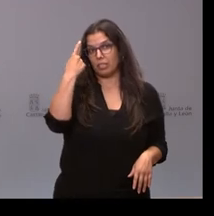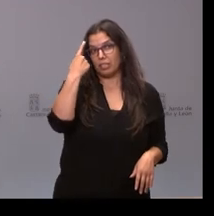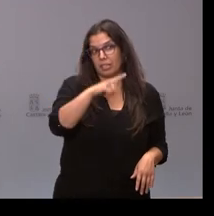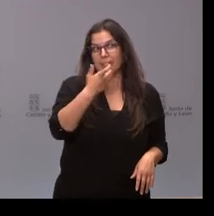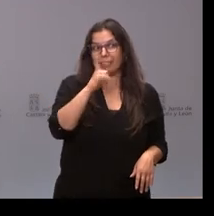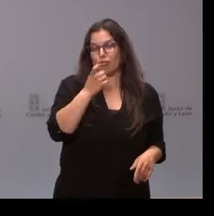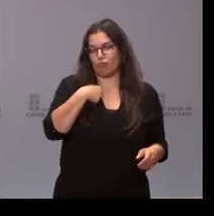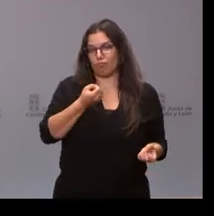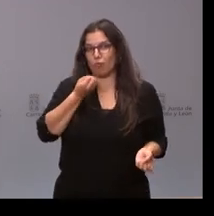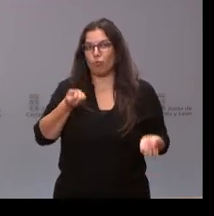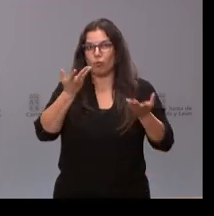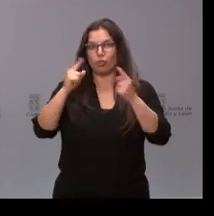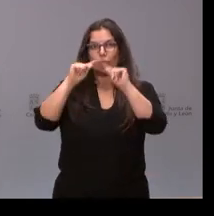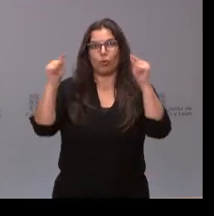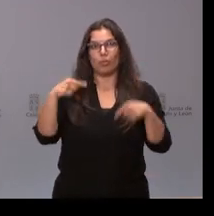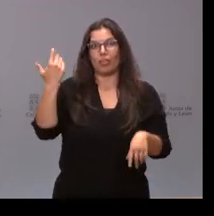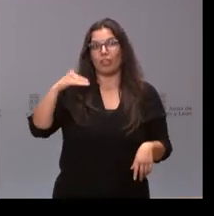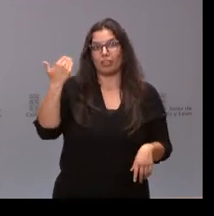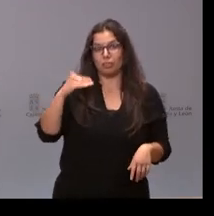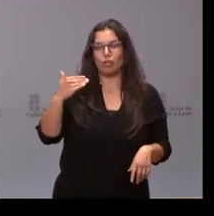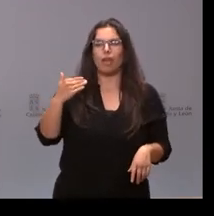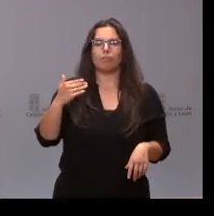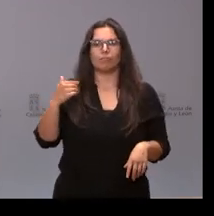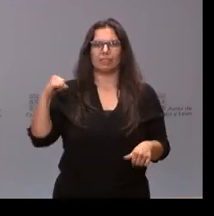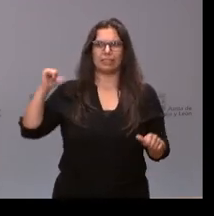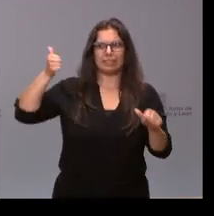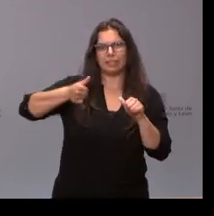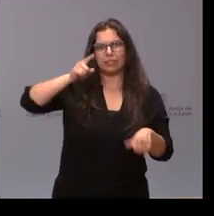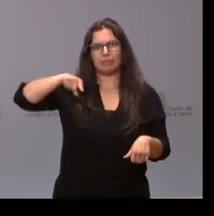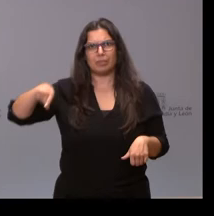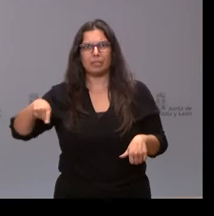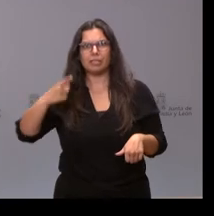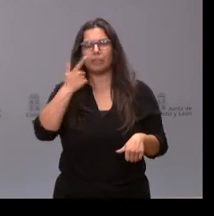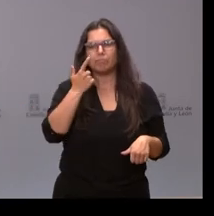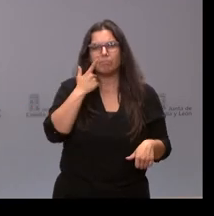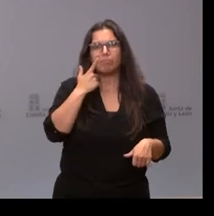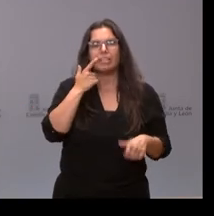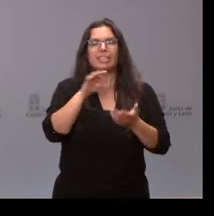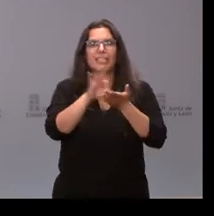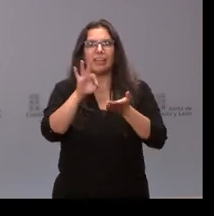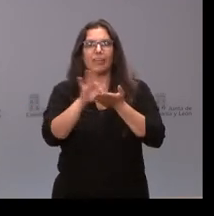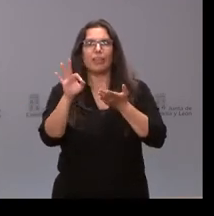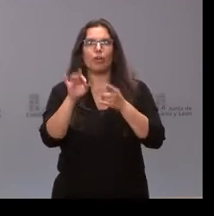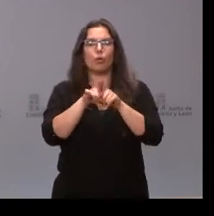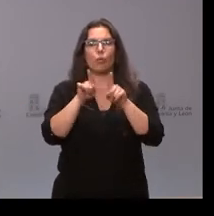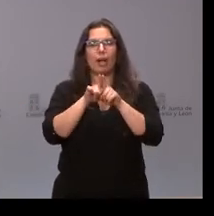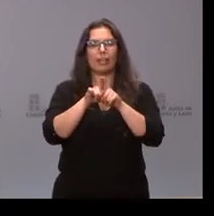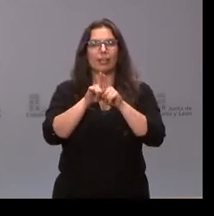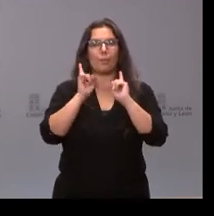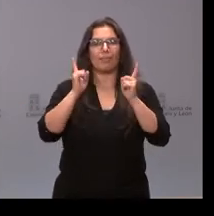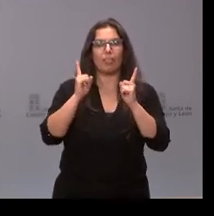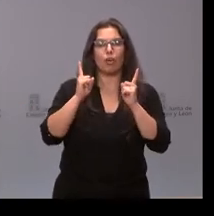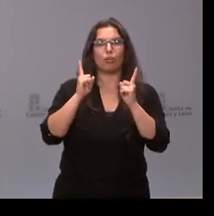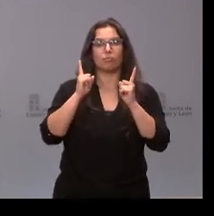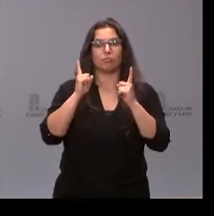cuento yo, la provincia de Soria lleva meses pendiente de la reorganización del servicio de prevención y extinción de incendios y desde la